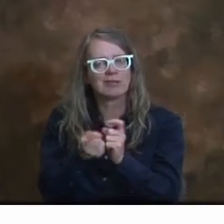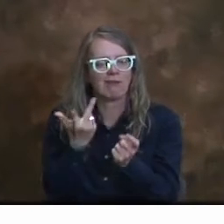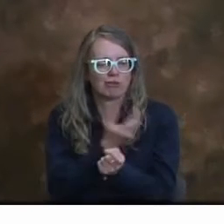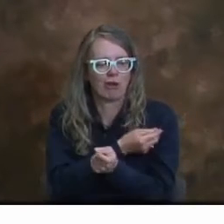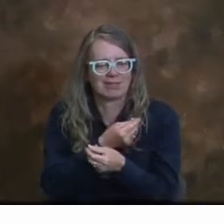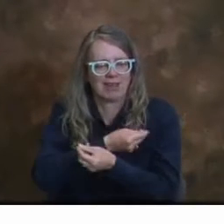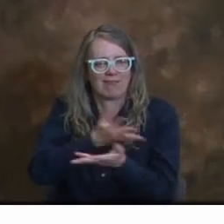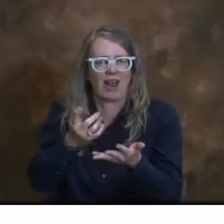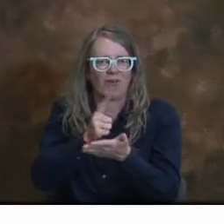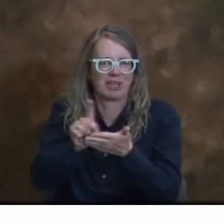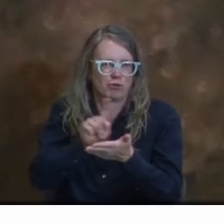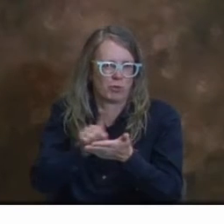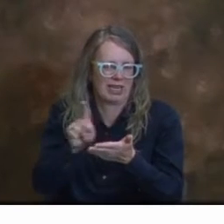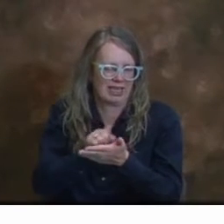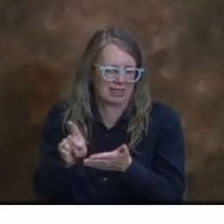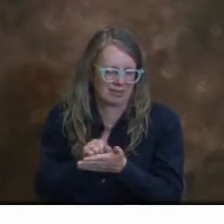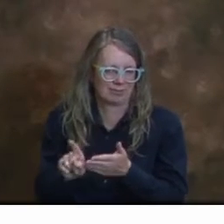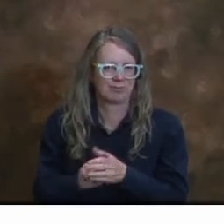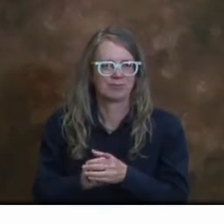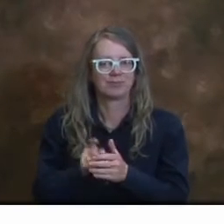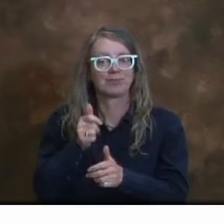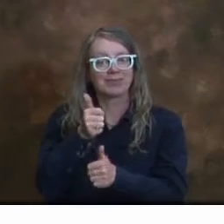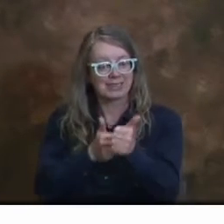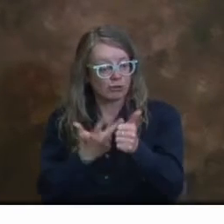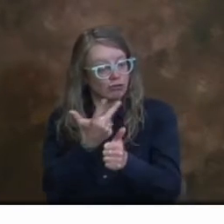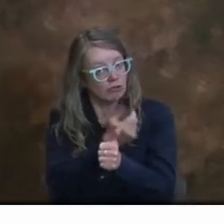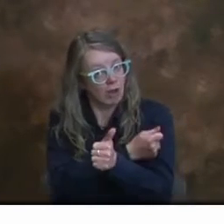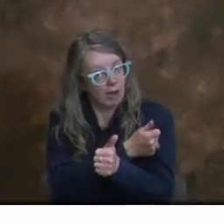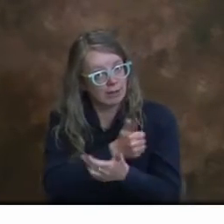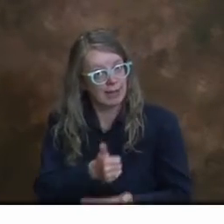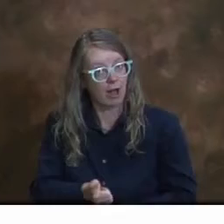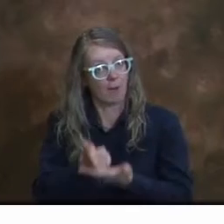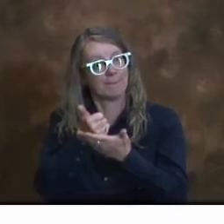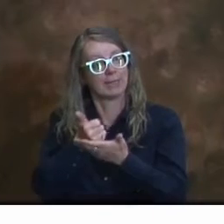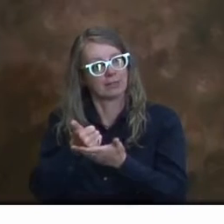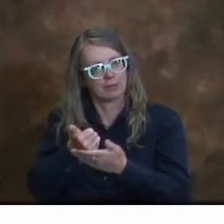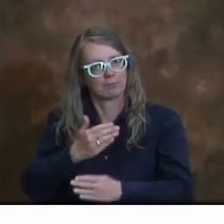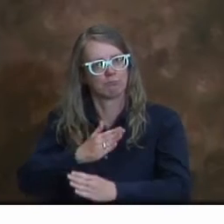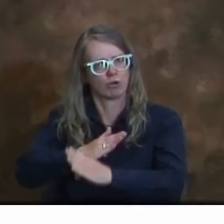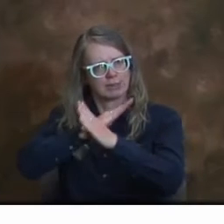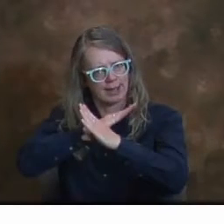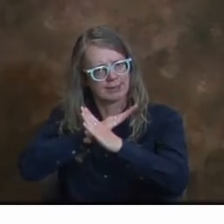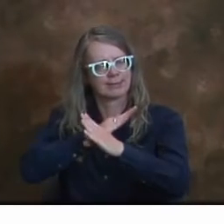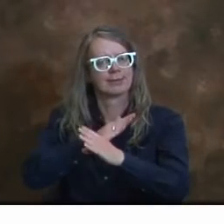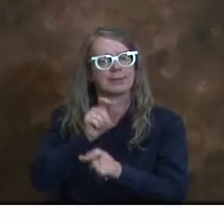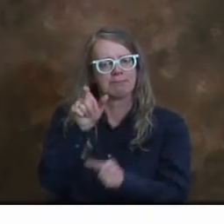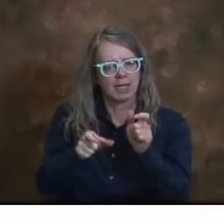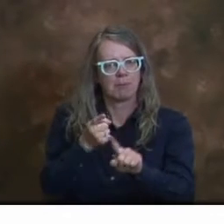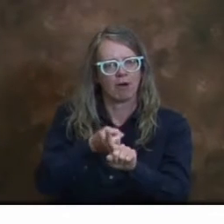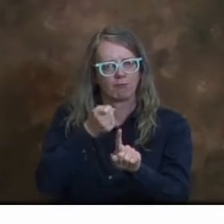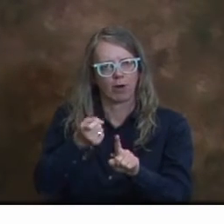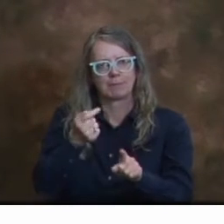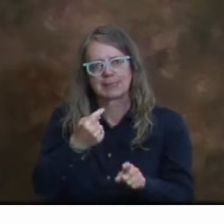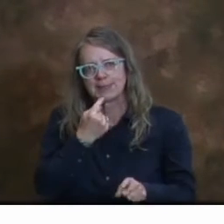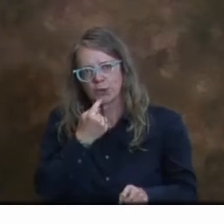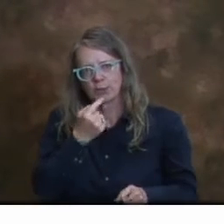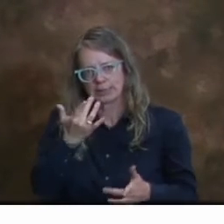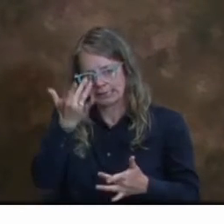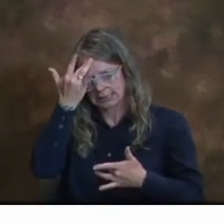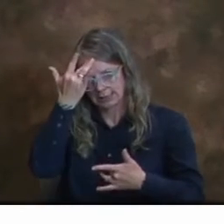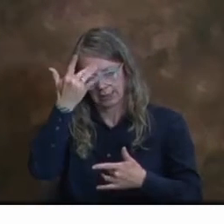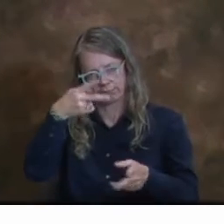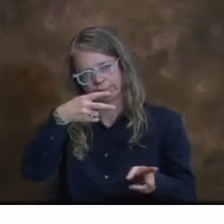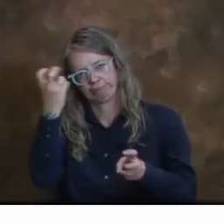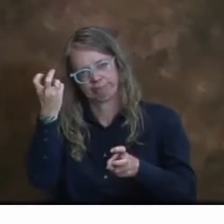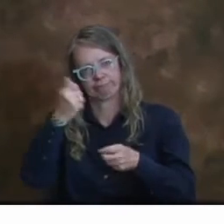últimas semanas y cada dosis nos ayuda a fortalecernos contra el COVID-19, particularmente contra